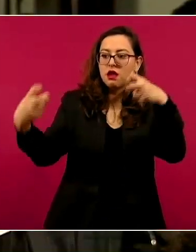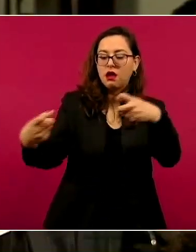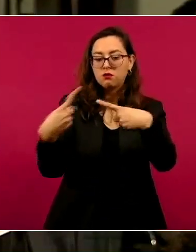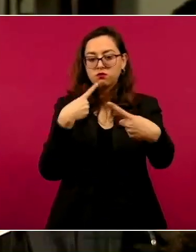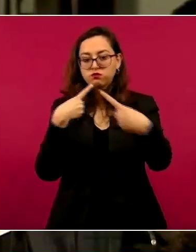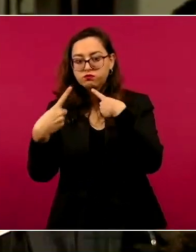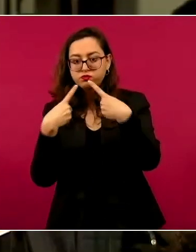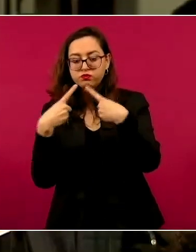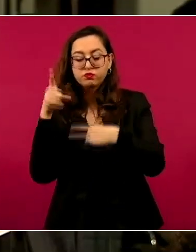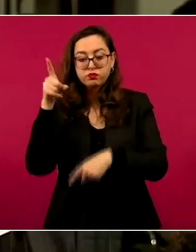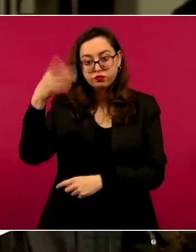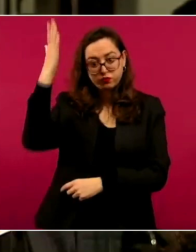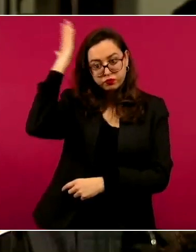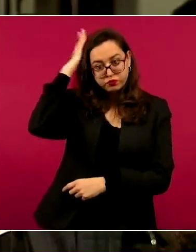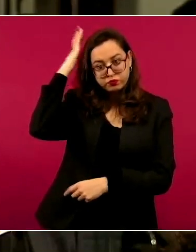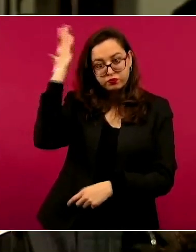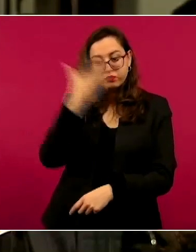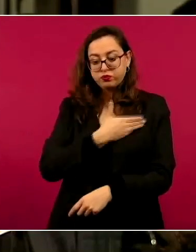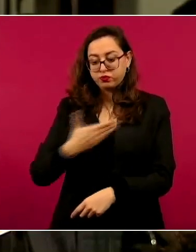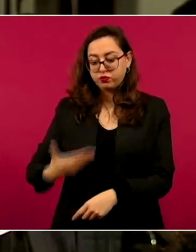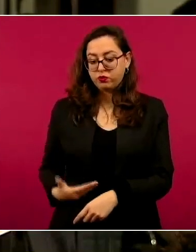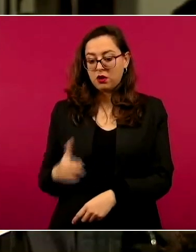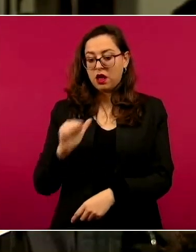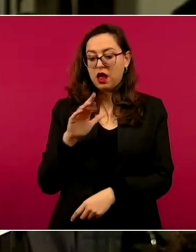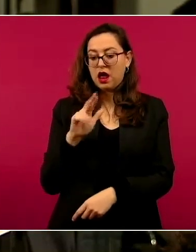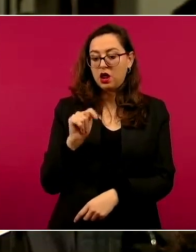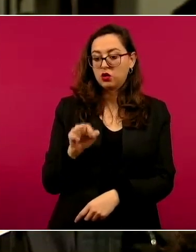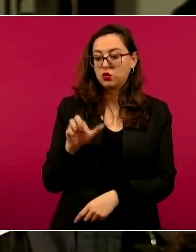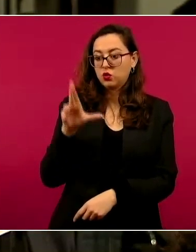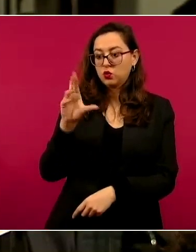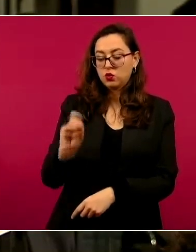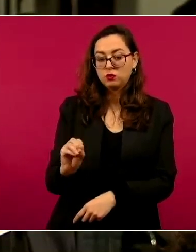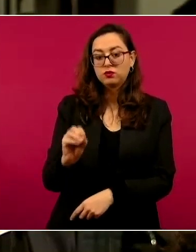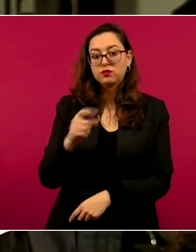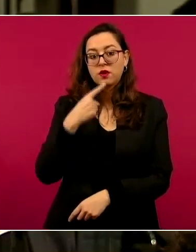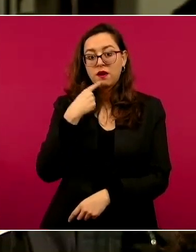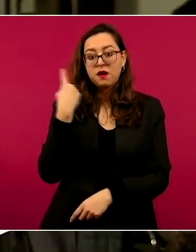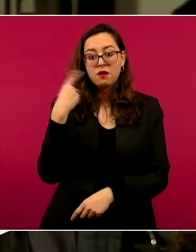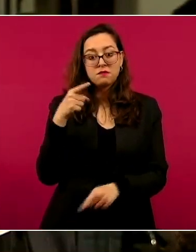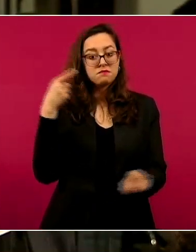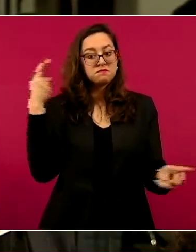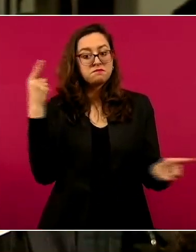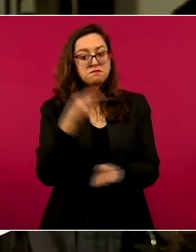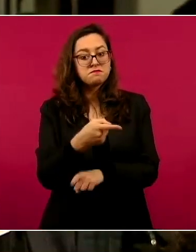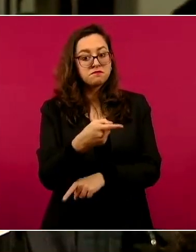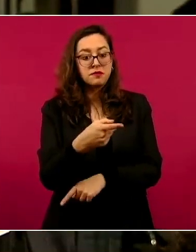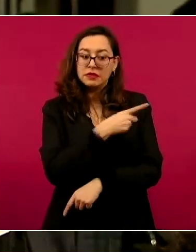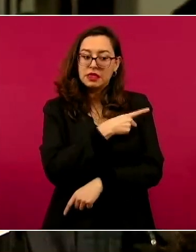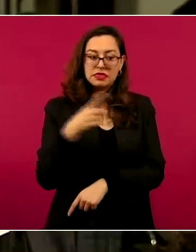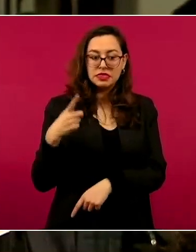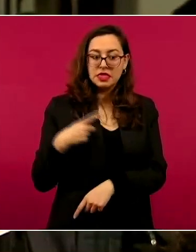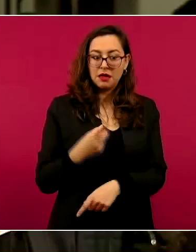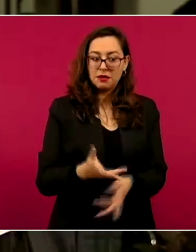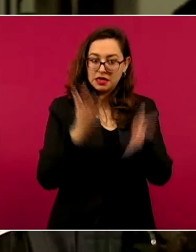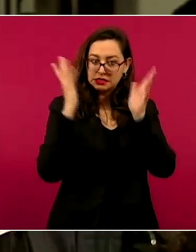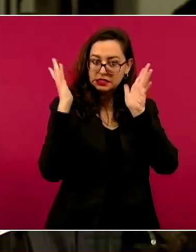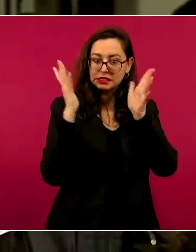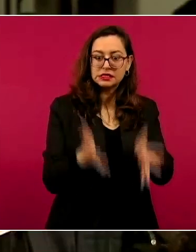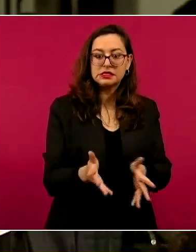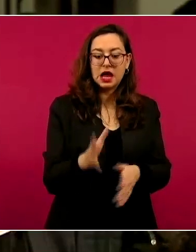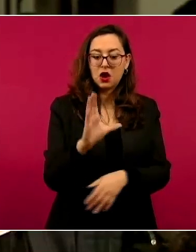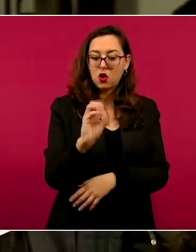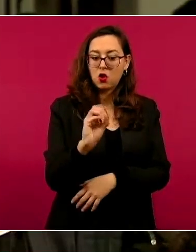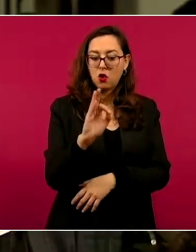Lelo de la Rea, pues le daban un ultimato a usted para enviar una terna o posibles candidatos de los integrantes de la